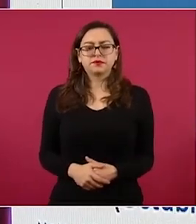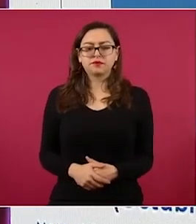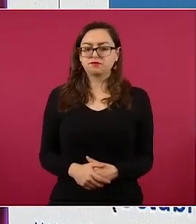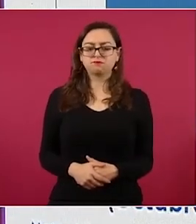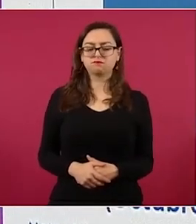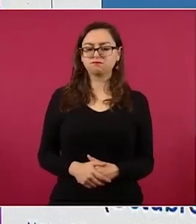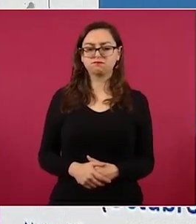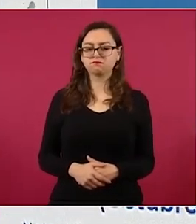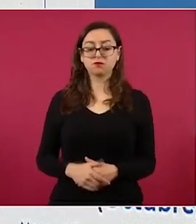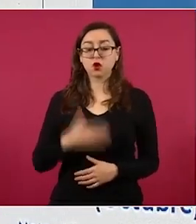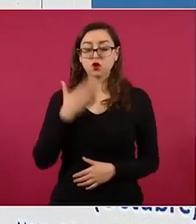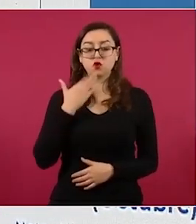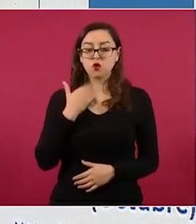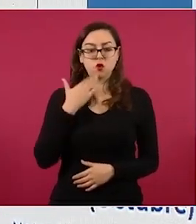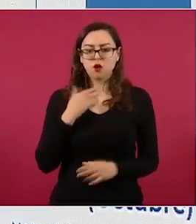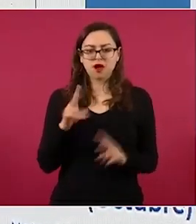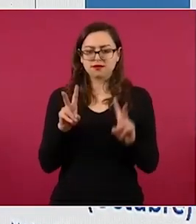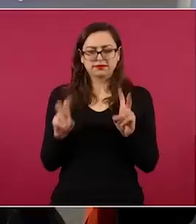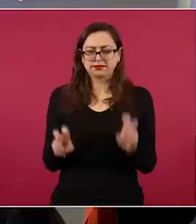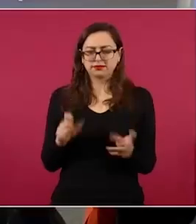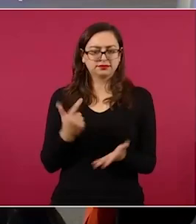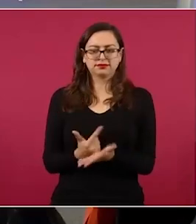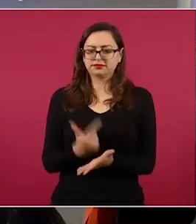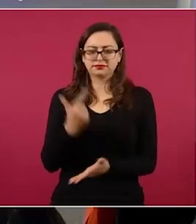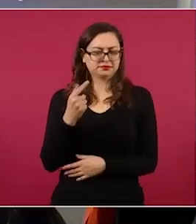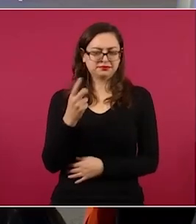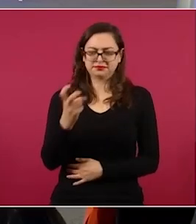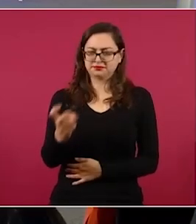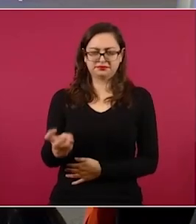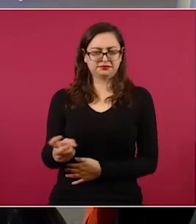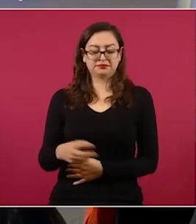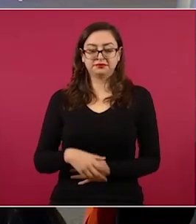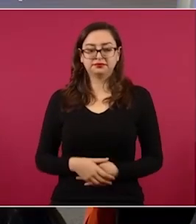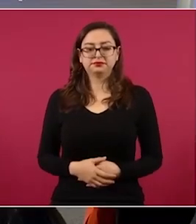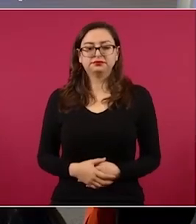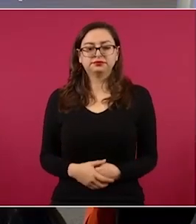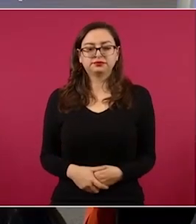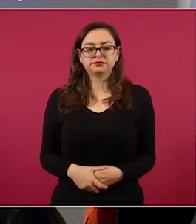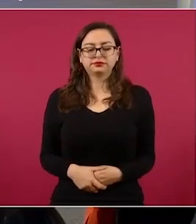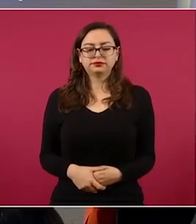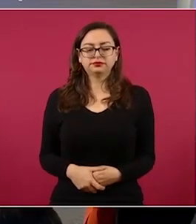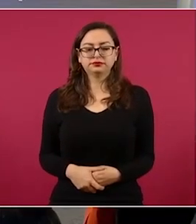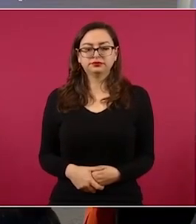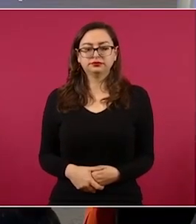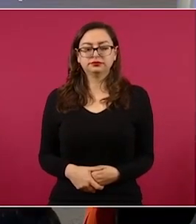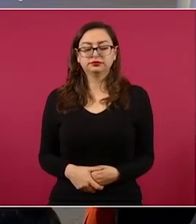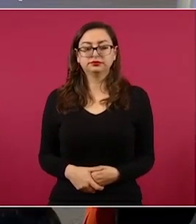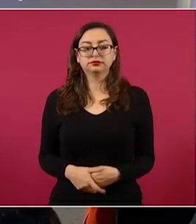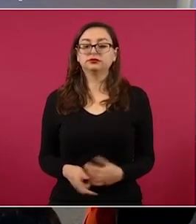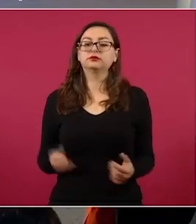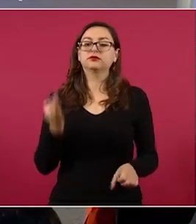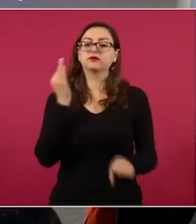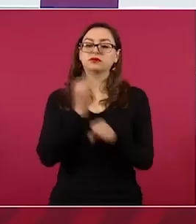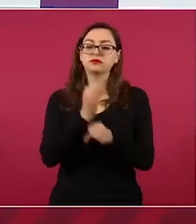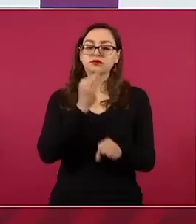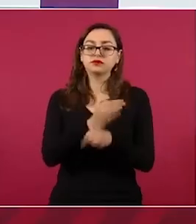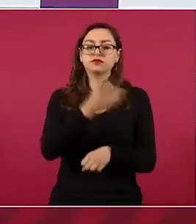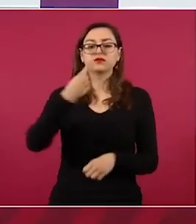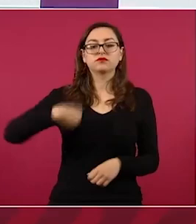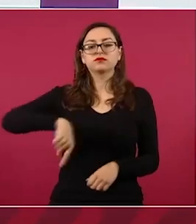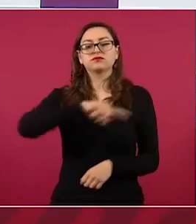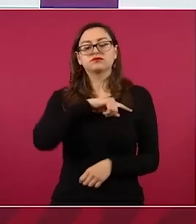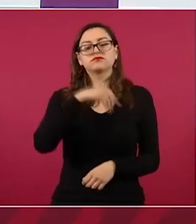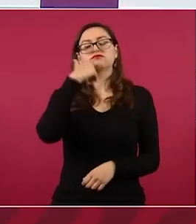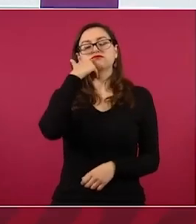¿Y los fertilizantes están libres de gilfosfato? Estamos buscando combinar para